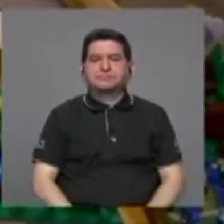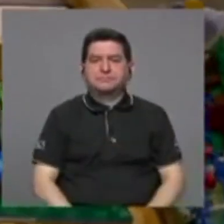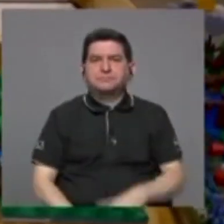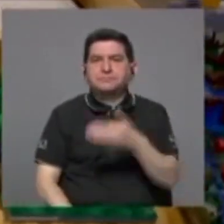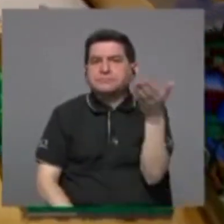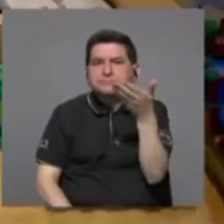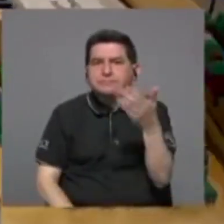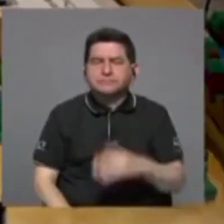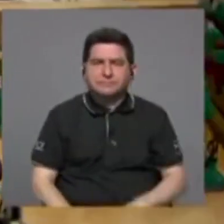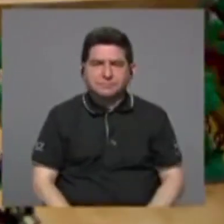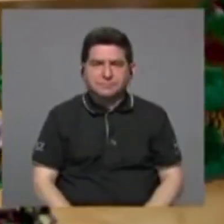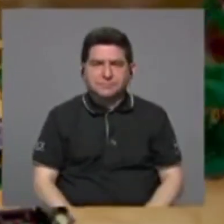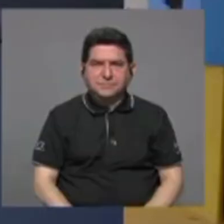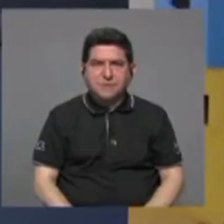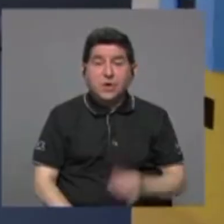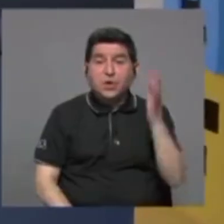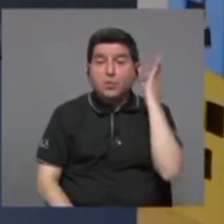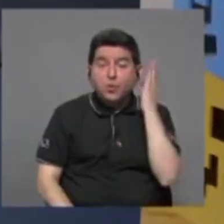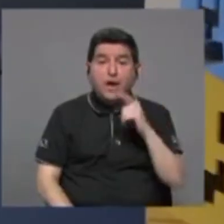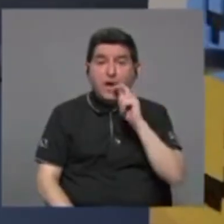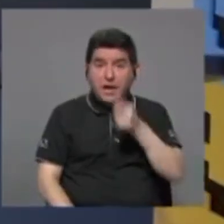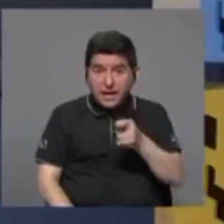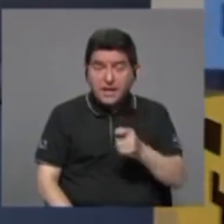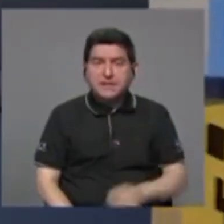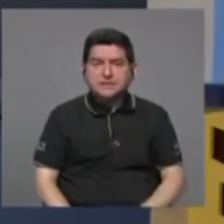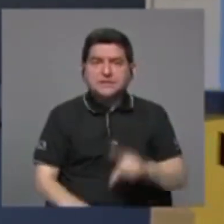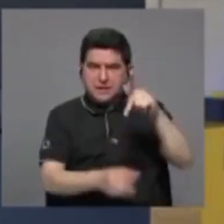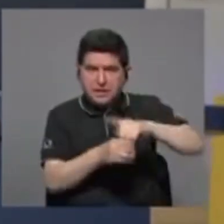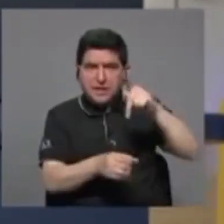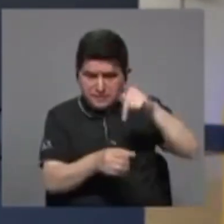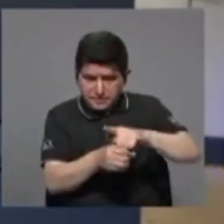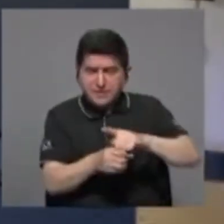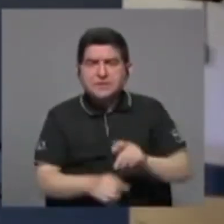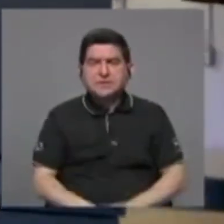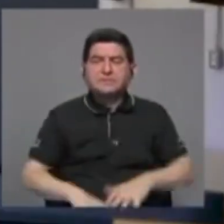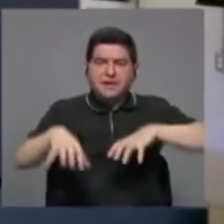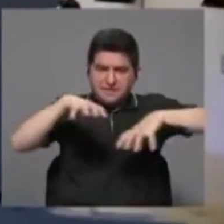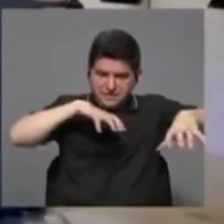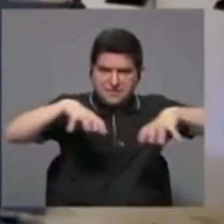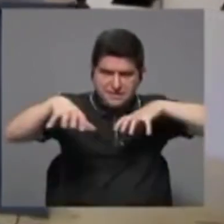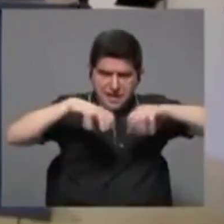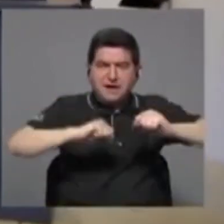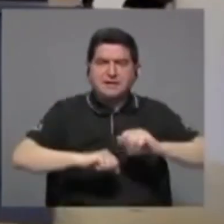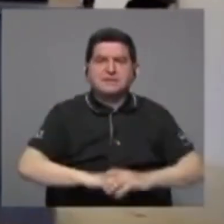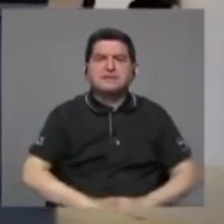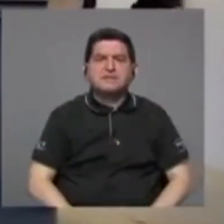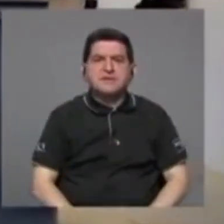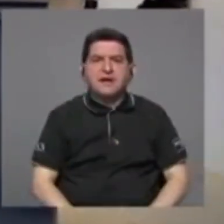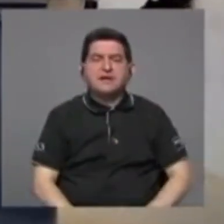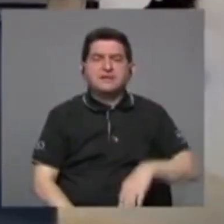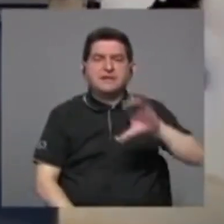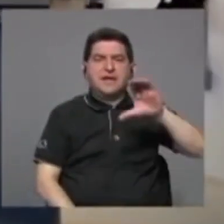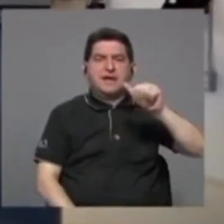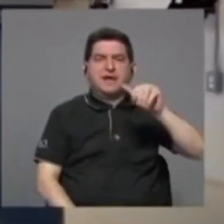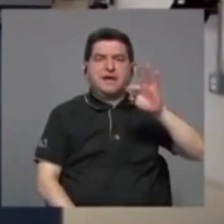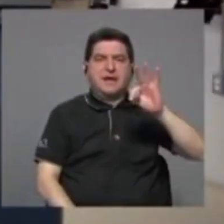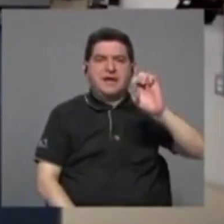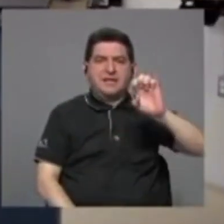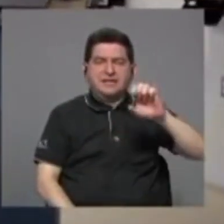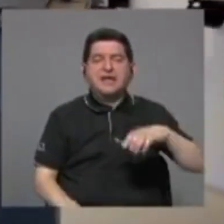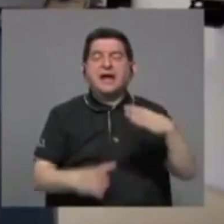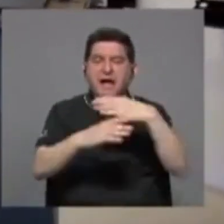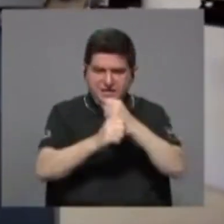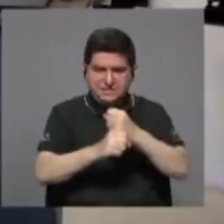mujeres ucranianas, a sumarse a las actividades que el CATI hace, y